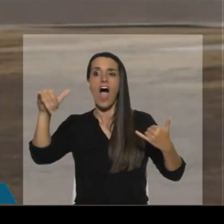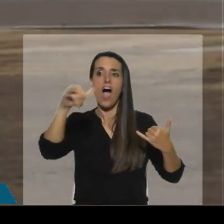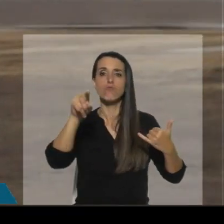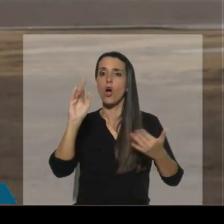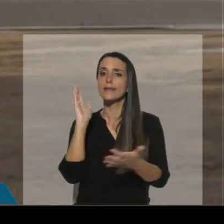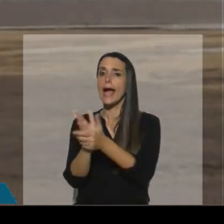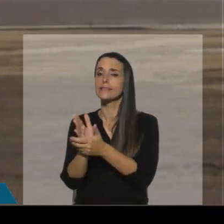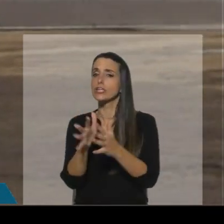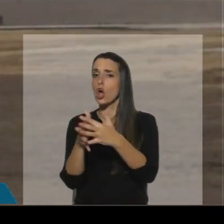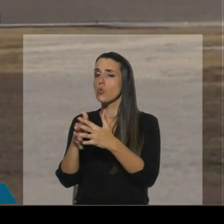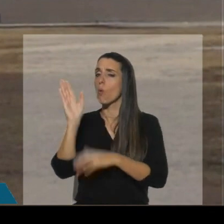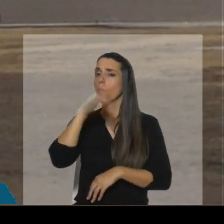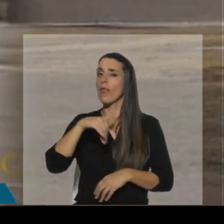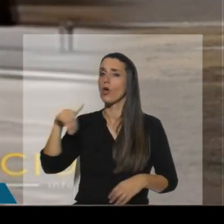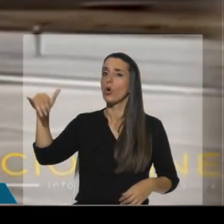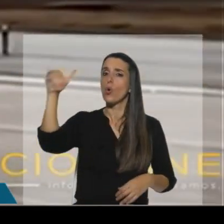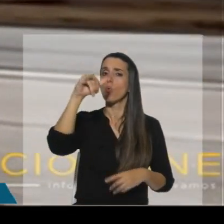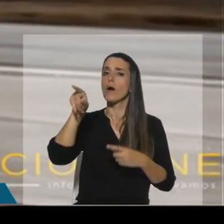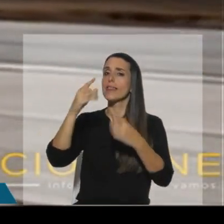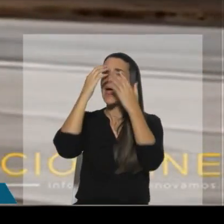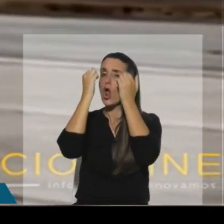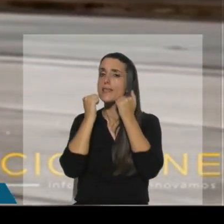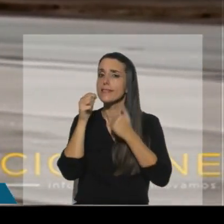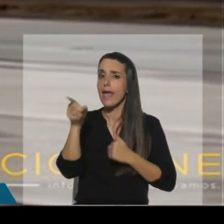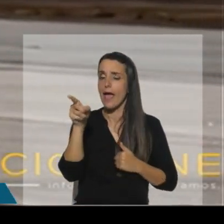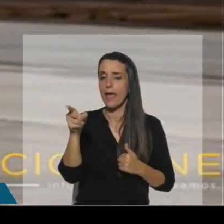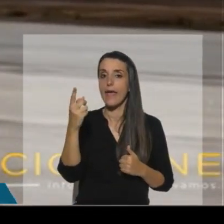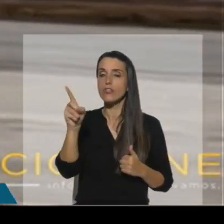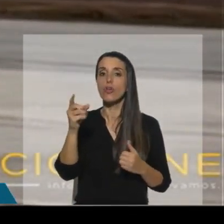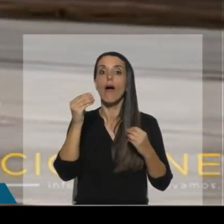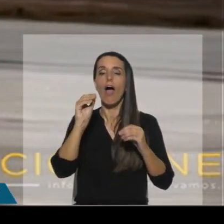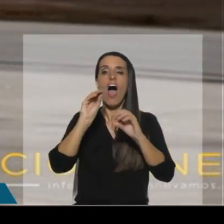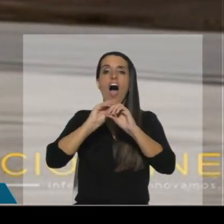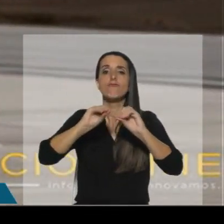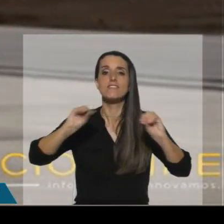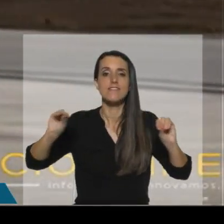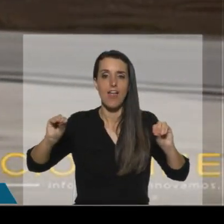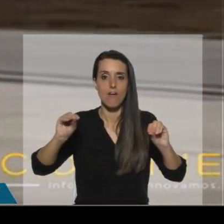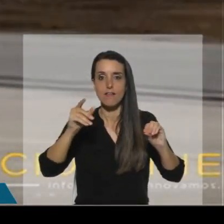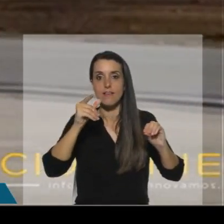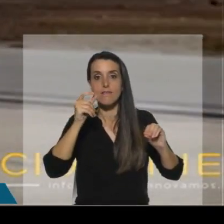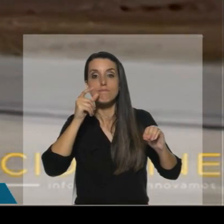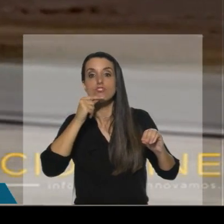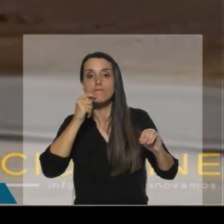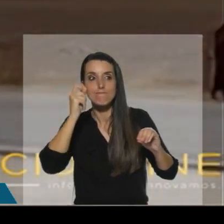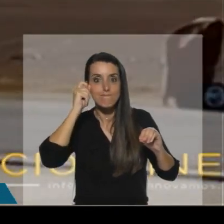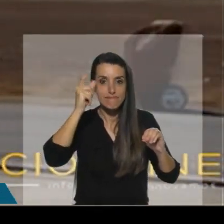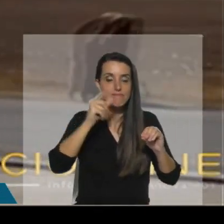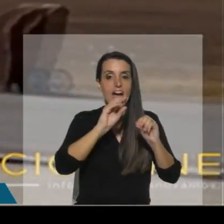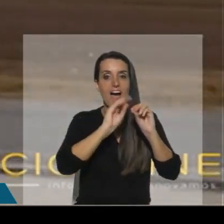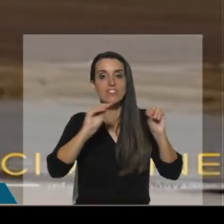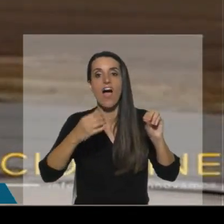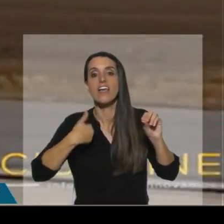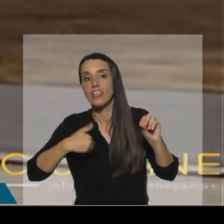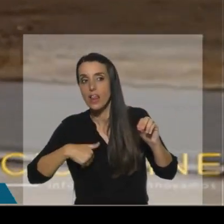sancionada por Estados Unidos por nexos con el terrorismo. Por esa razón, avisaron a los servicios de inteligencia de la región, entre ellos el